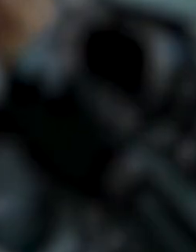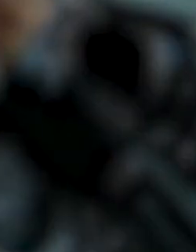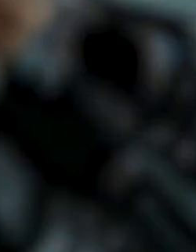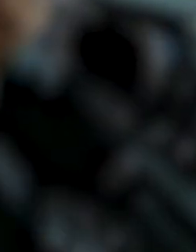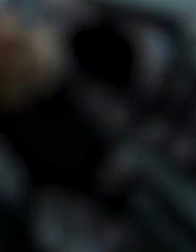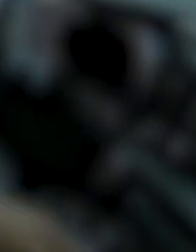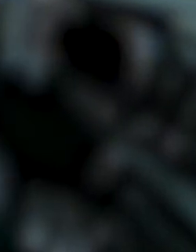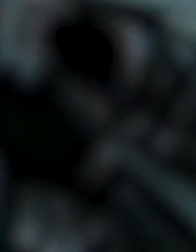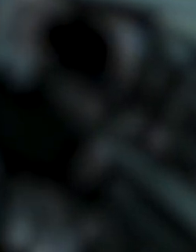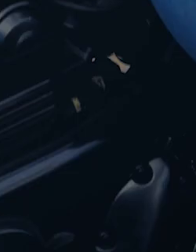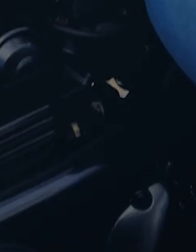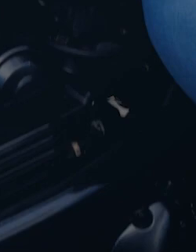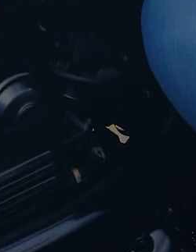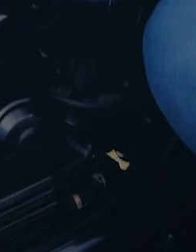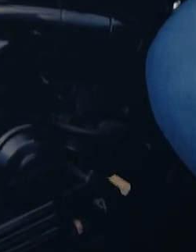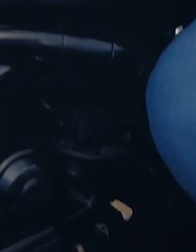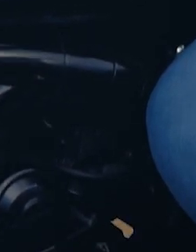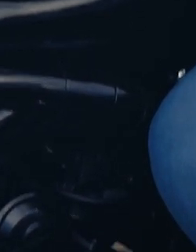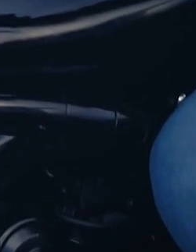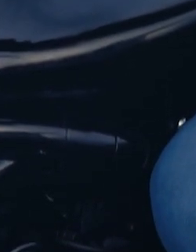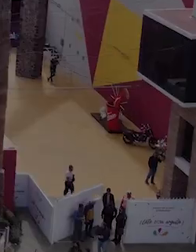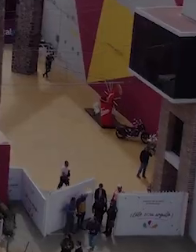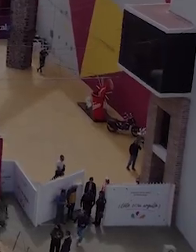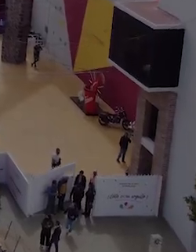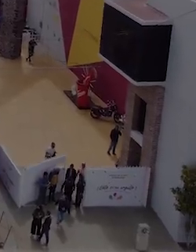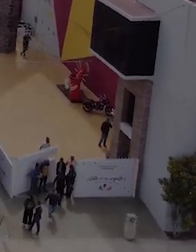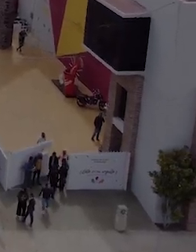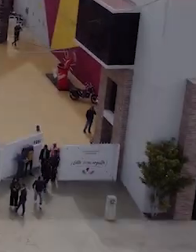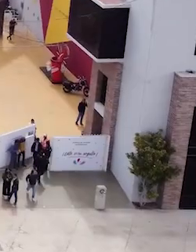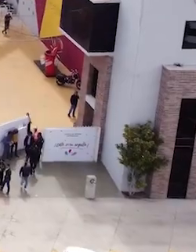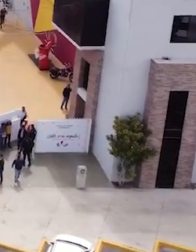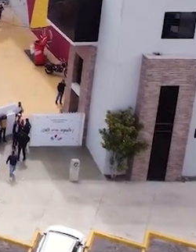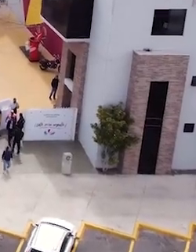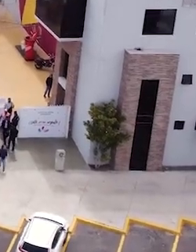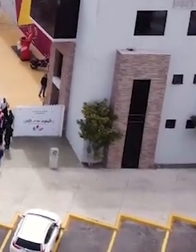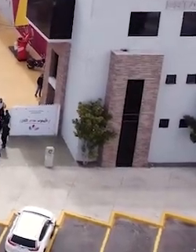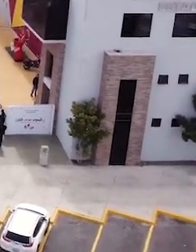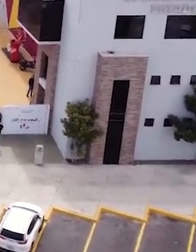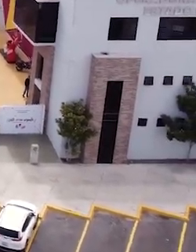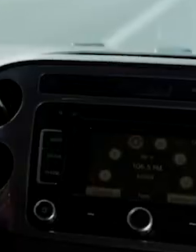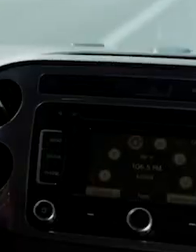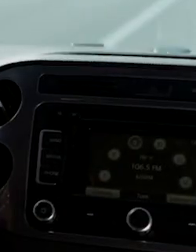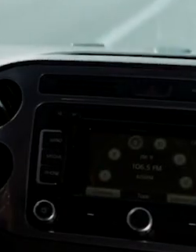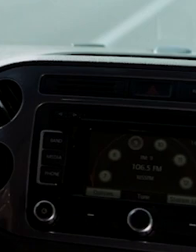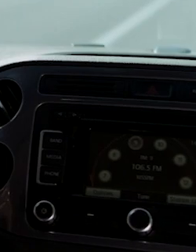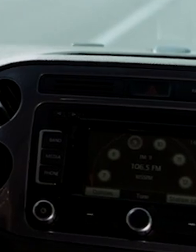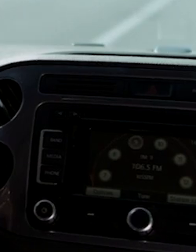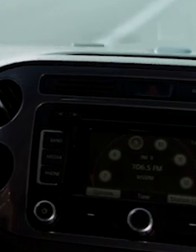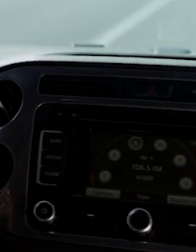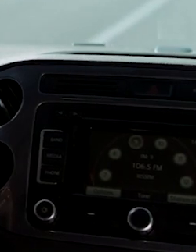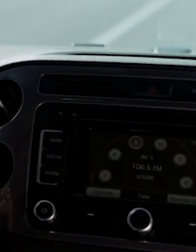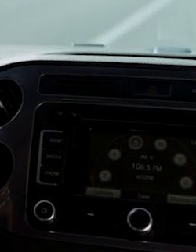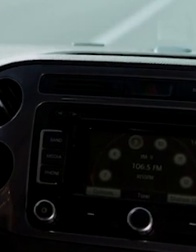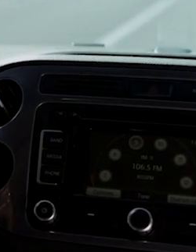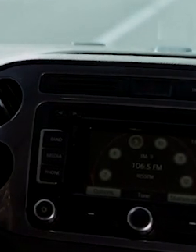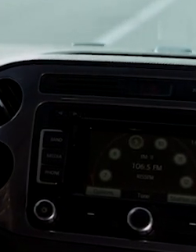placas a partir del 16 de enero en las oficinas de Hidalgo Pagos o en el macrocentro de reemplacamiento ubicado en las instalaciones de la feria. Protege tu patrimonio con el